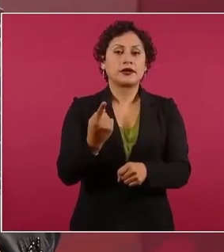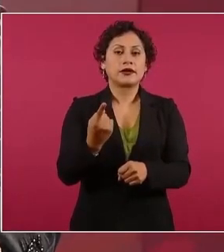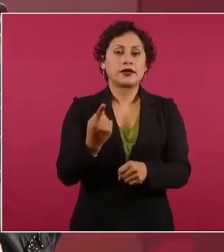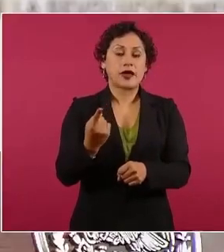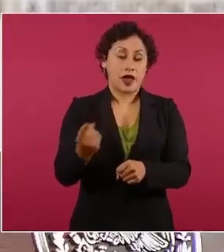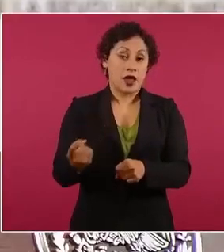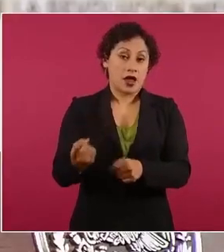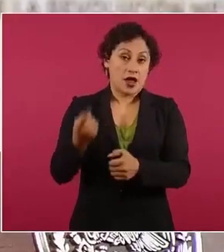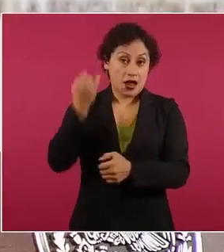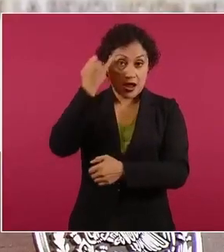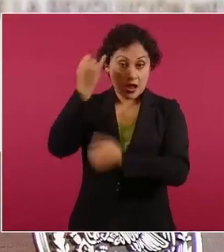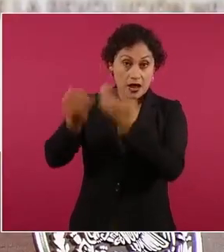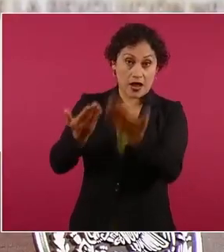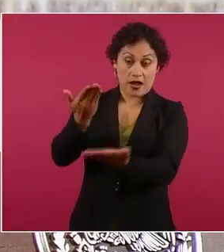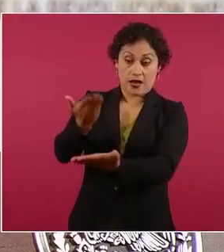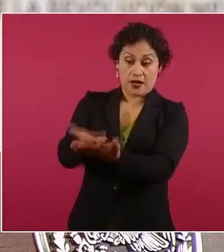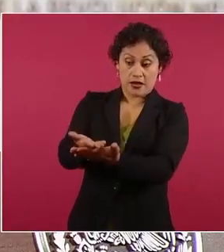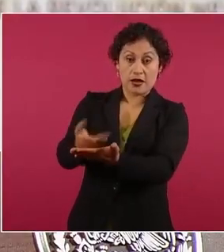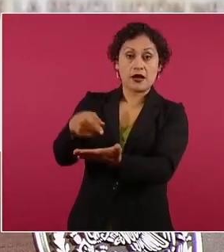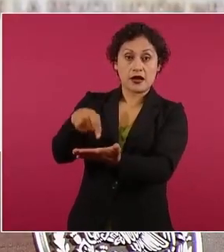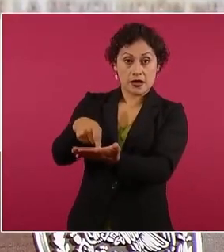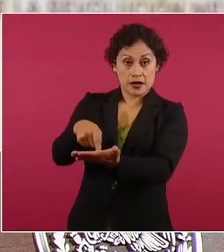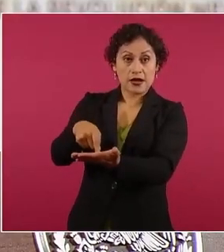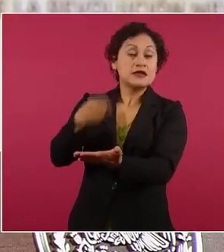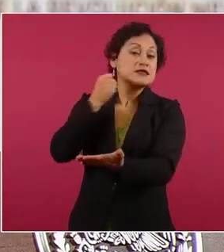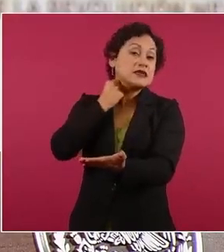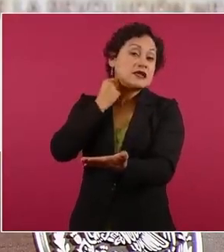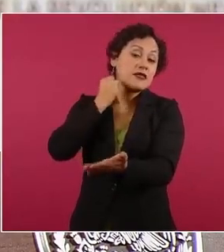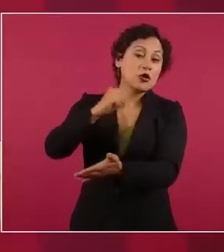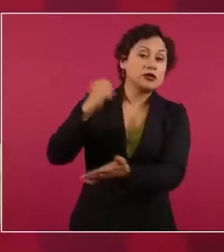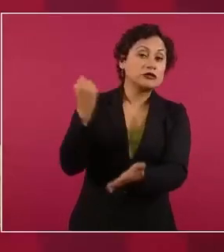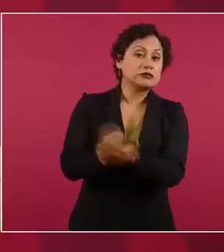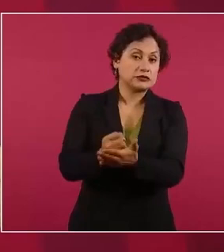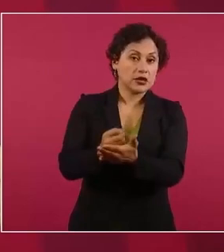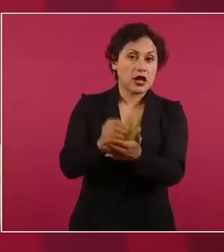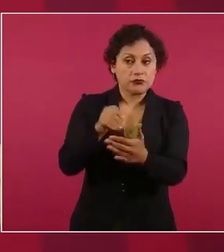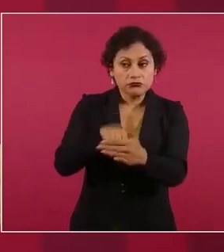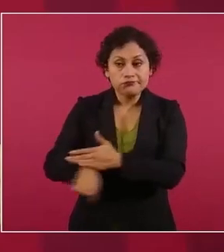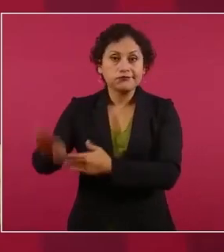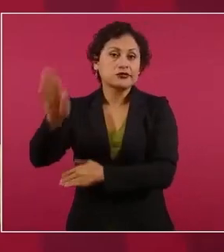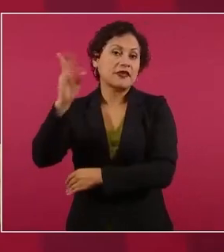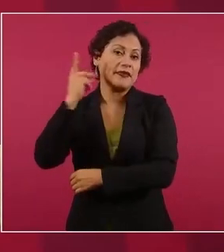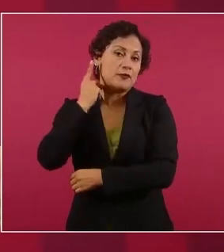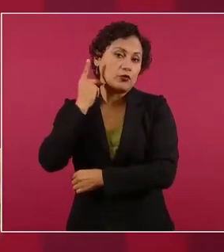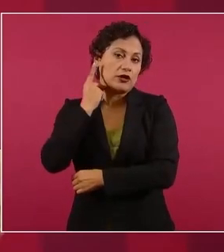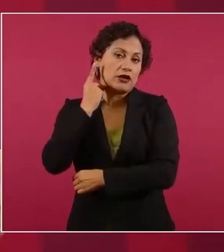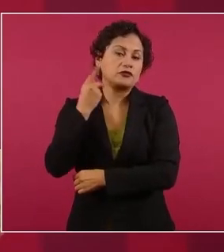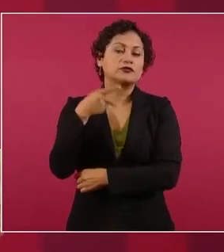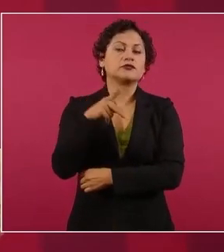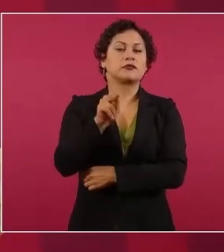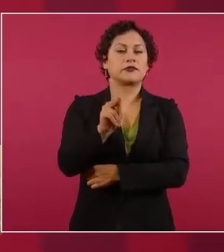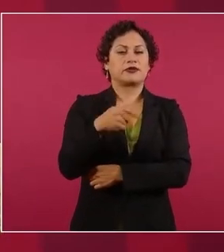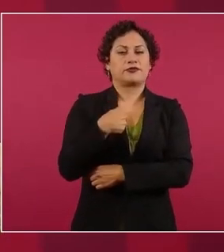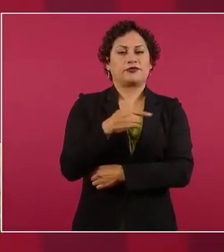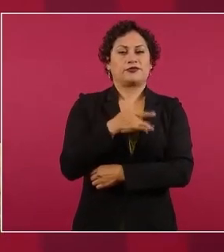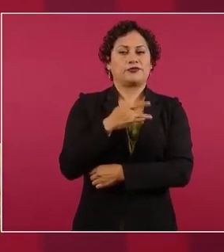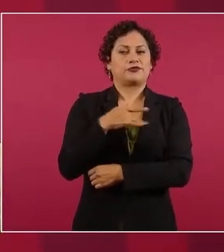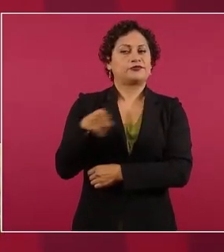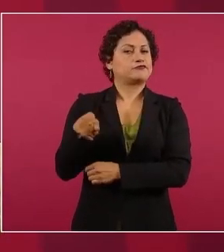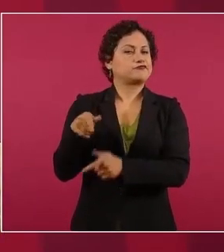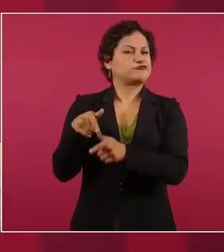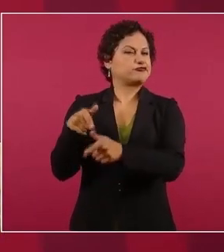iniciativa regresa a la Cámara de Diputados pero ya estoy seguro que no va a haber problema